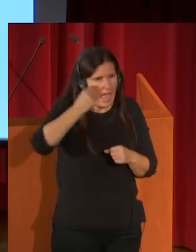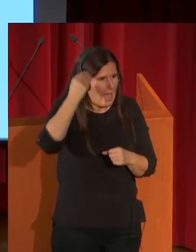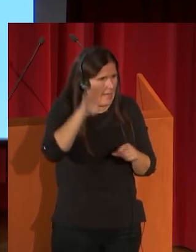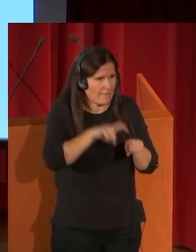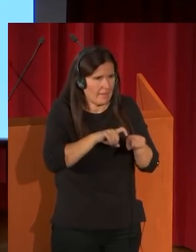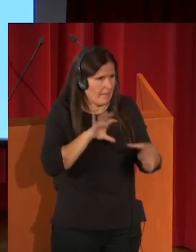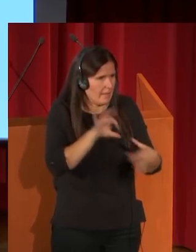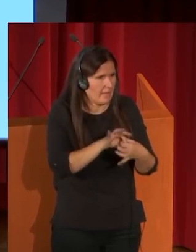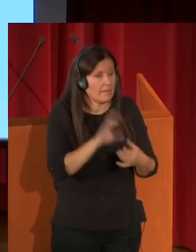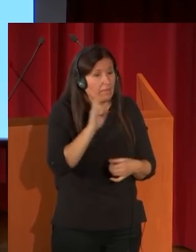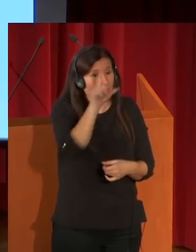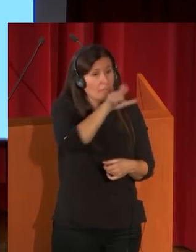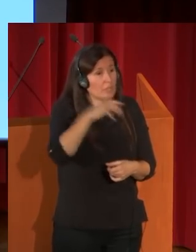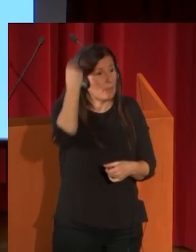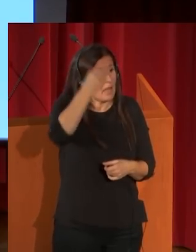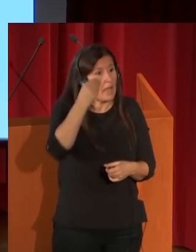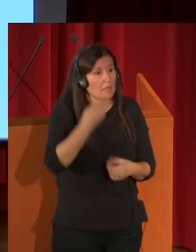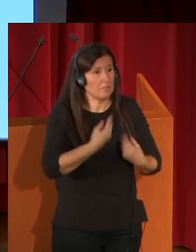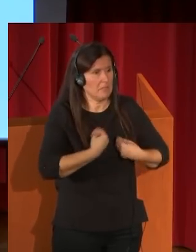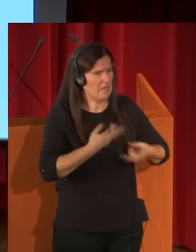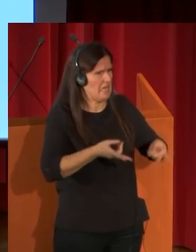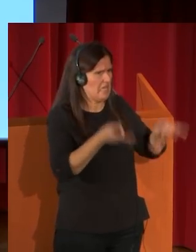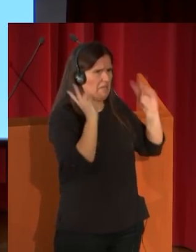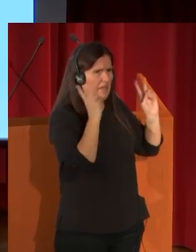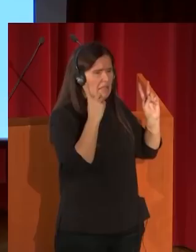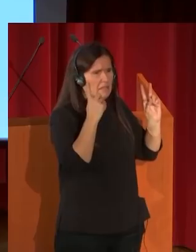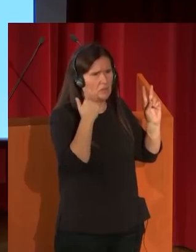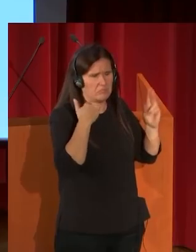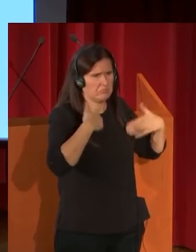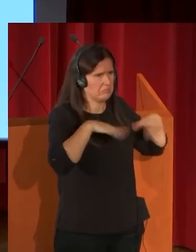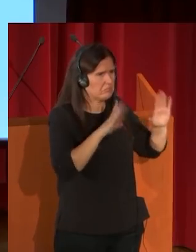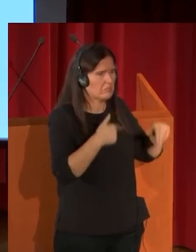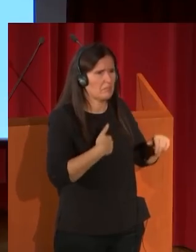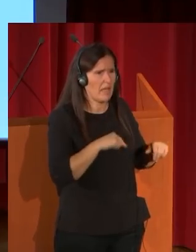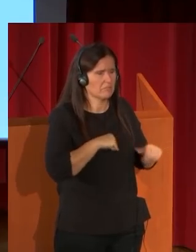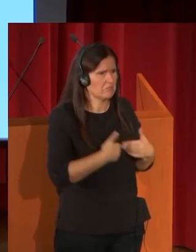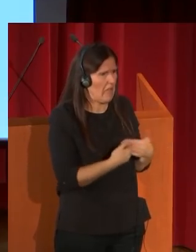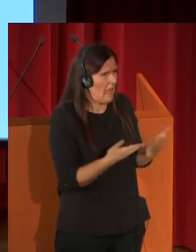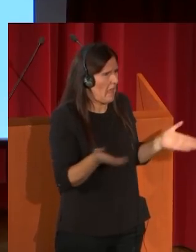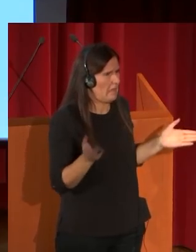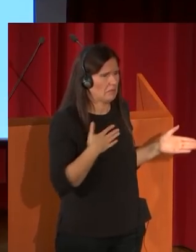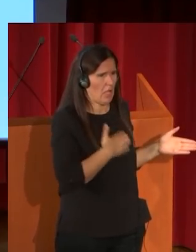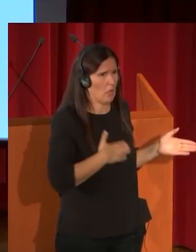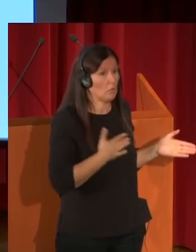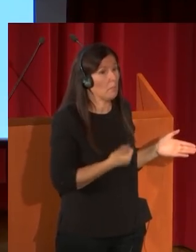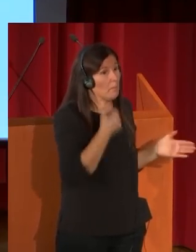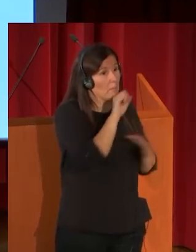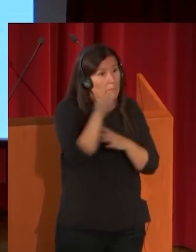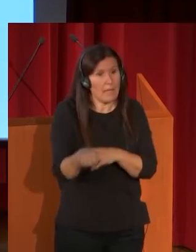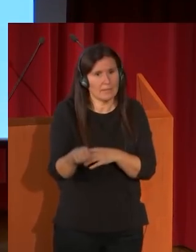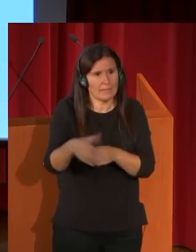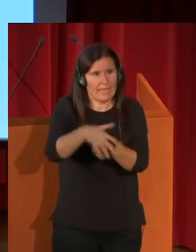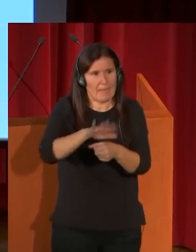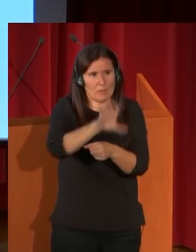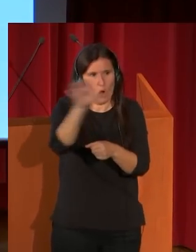allí los marroquíes viven libres de convenciones y se siente más a sus anchas quizá que en el mundo europeo. Entonces,